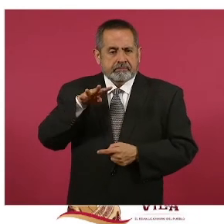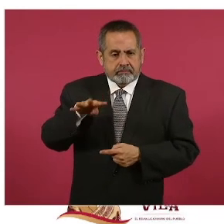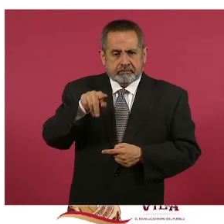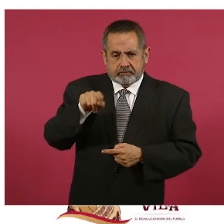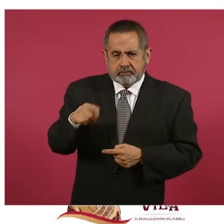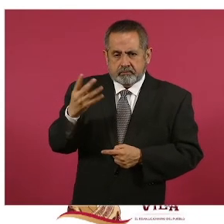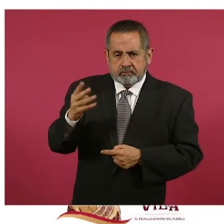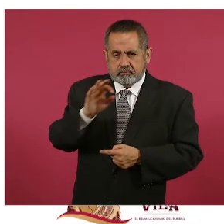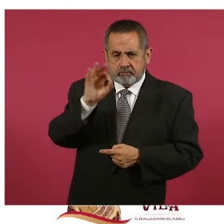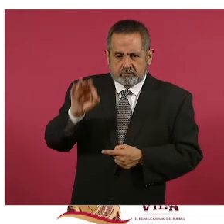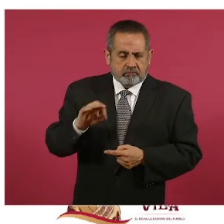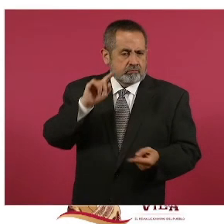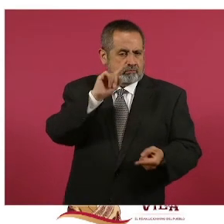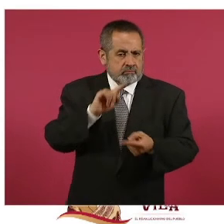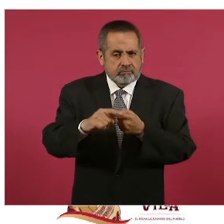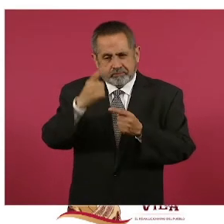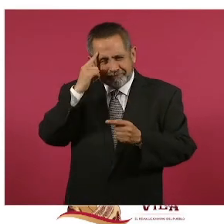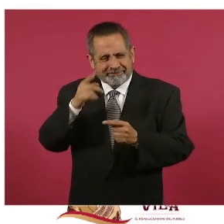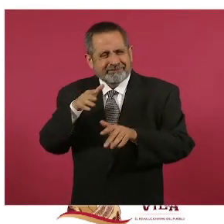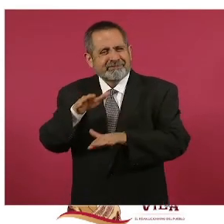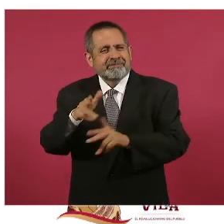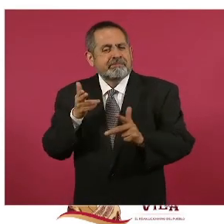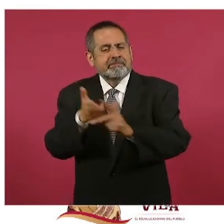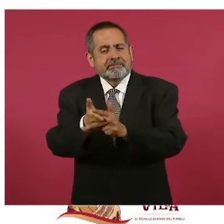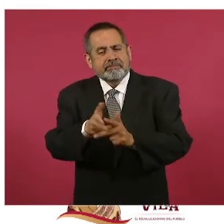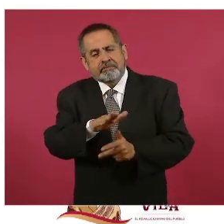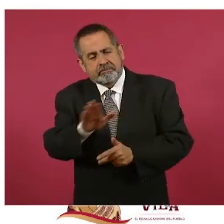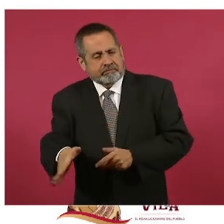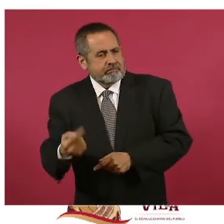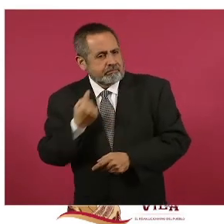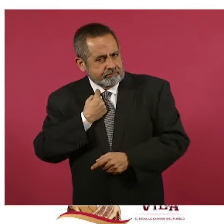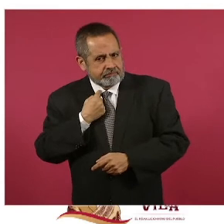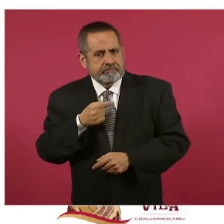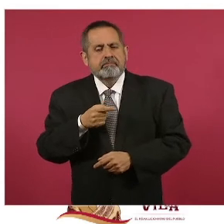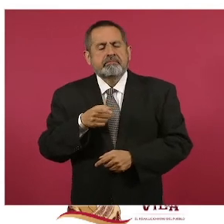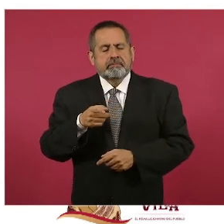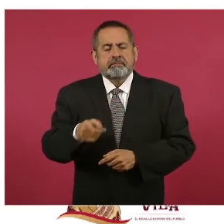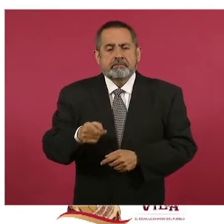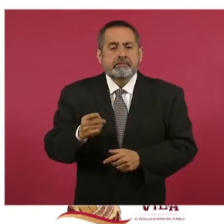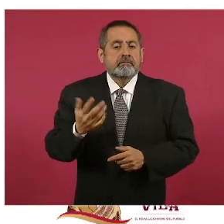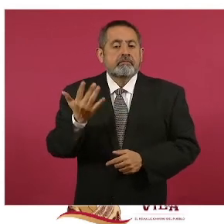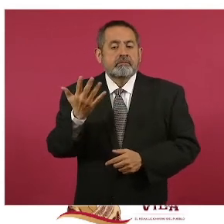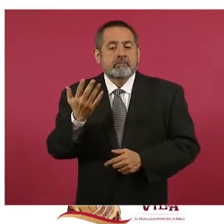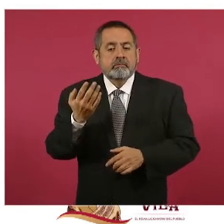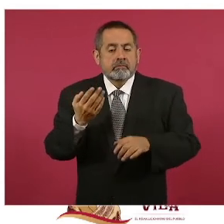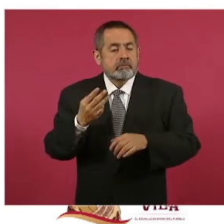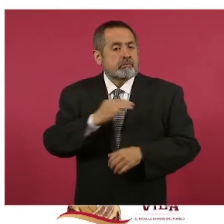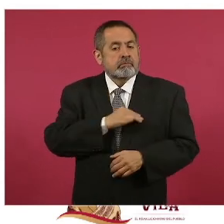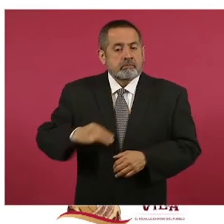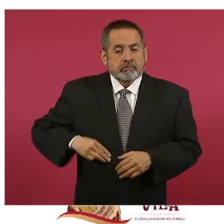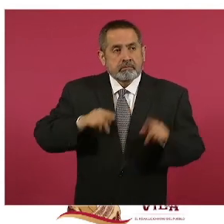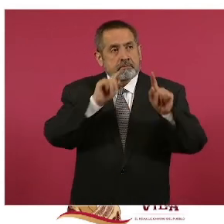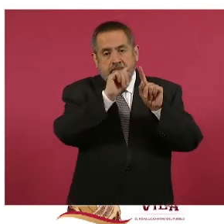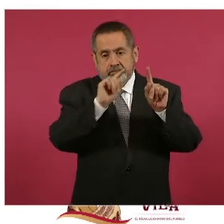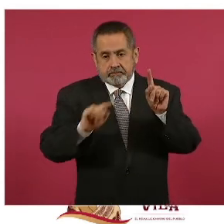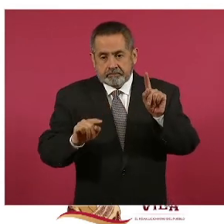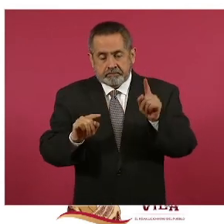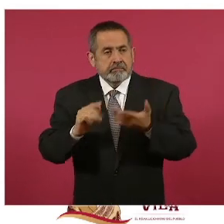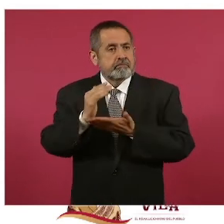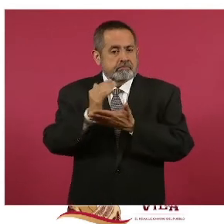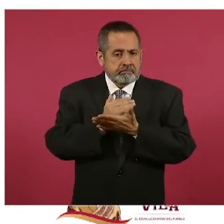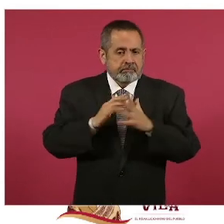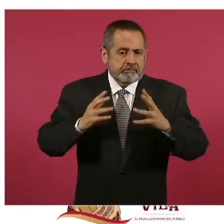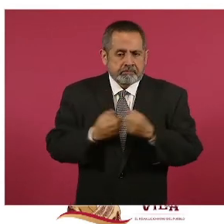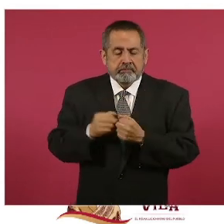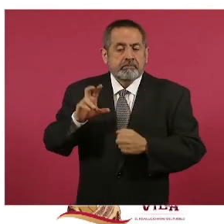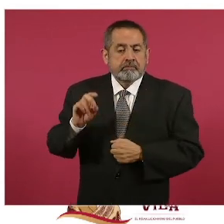ciento en los homicidios dolosos en los 50 municipios prioritarios del país, en las cuales en 31